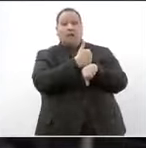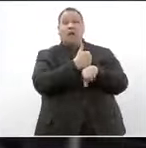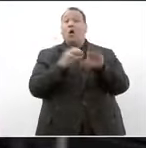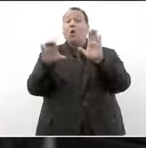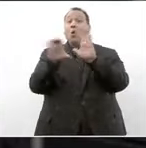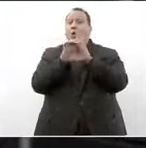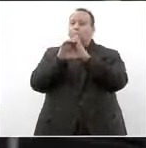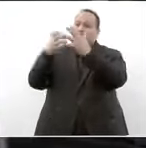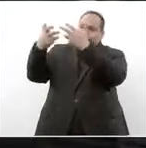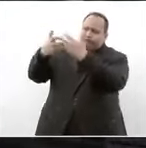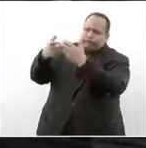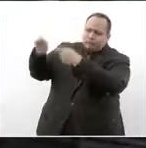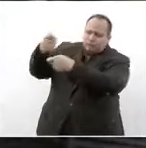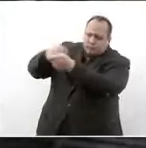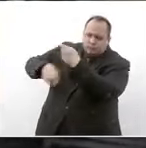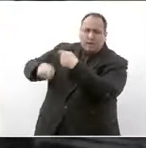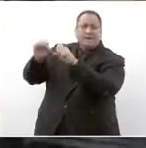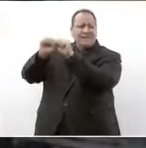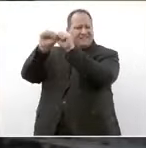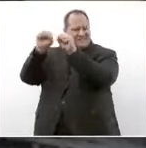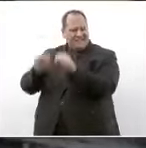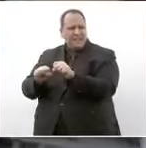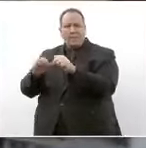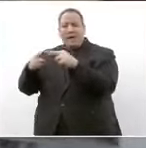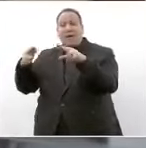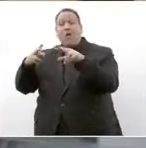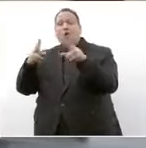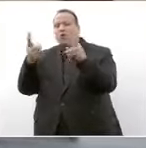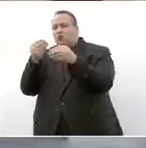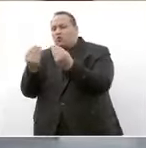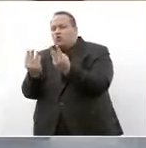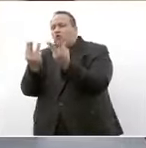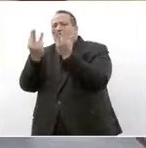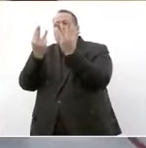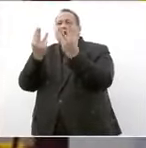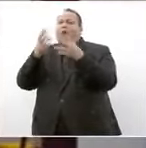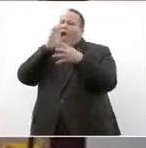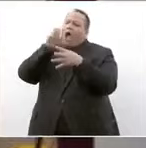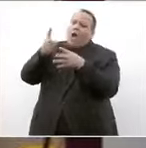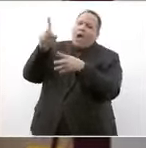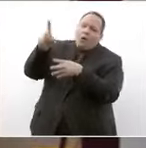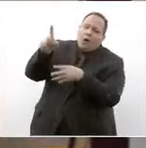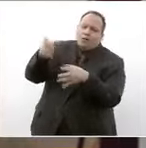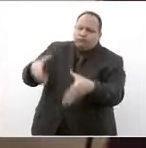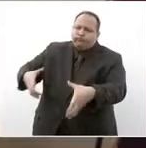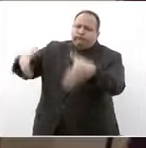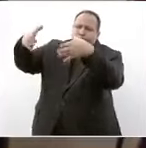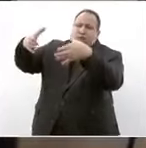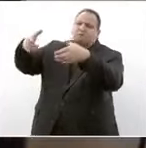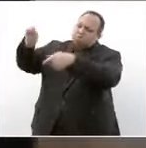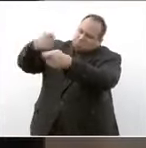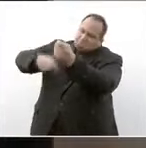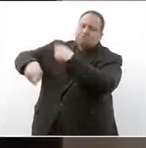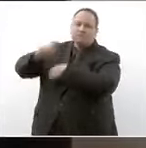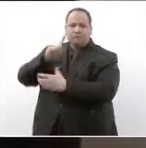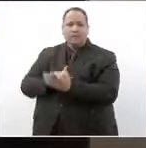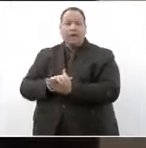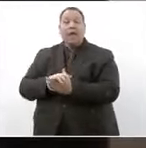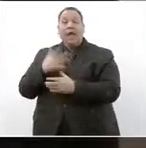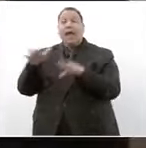rehabilitó el cuarto de máquinas con la sustitución del sistema y la red de vapor que incluye calderas y tanques de agua caliente